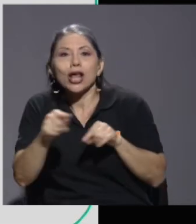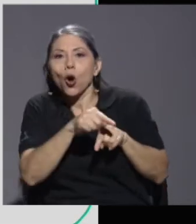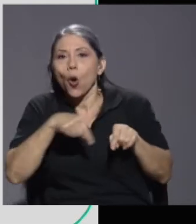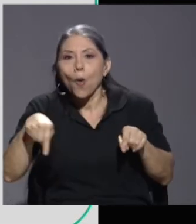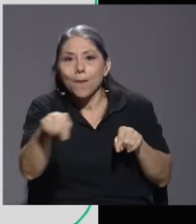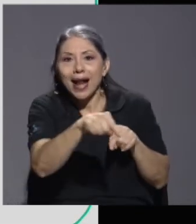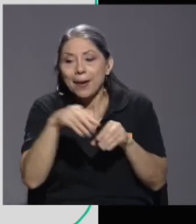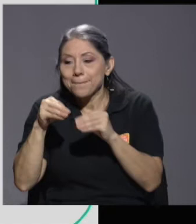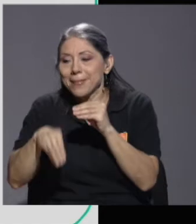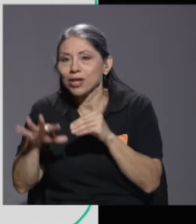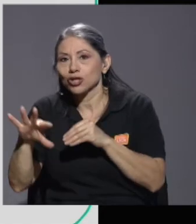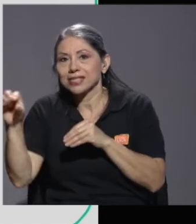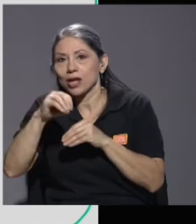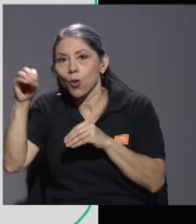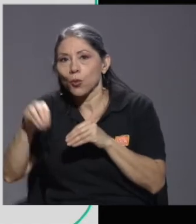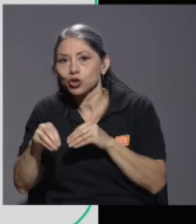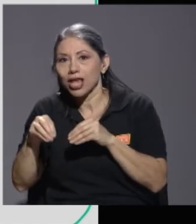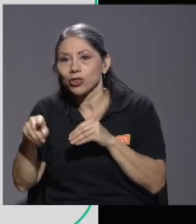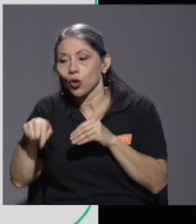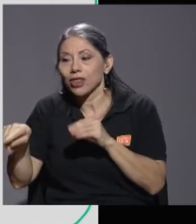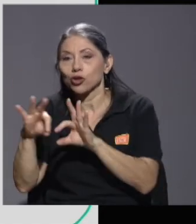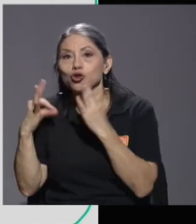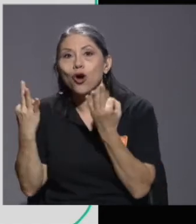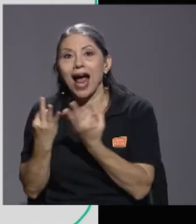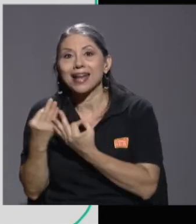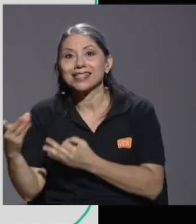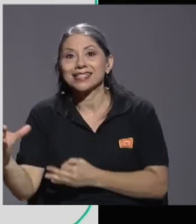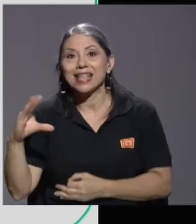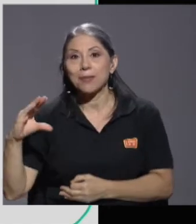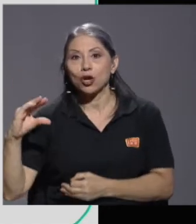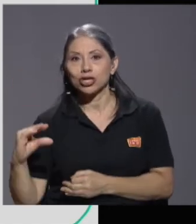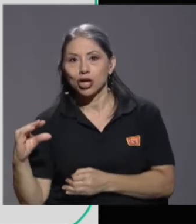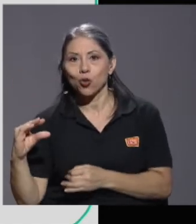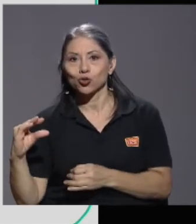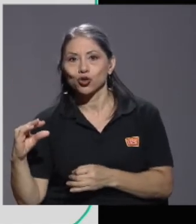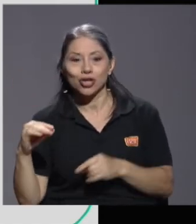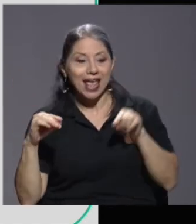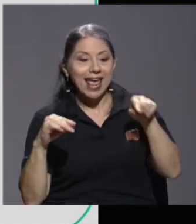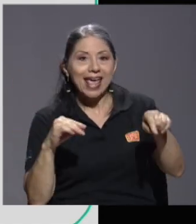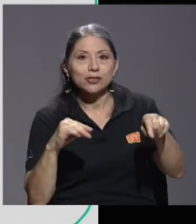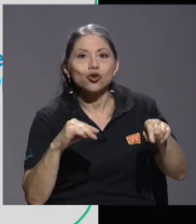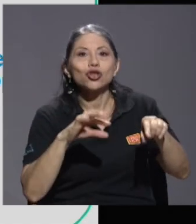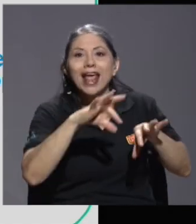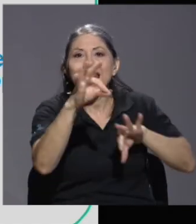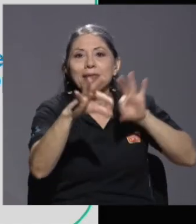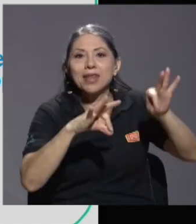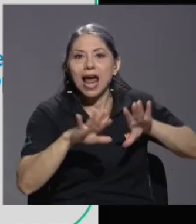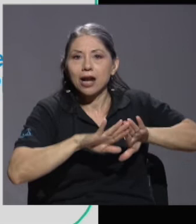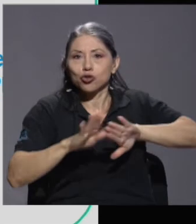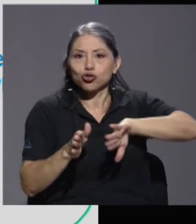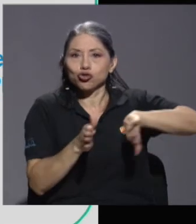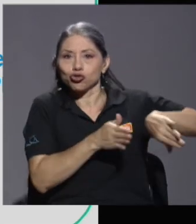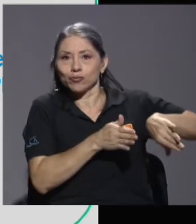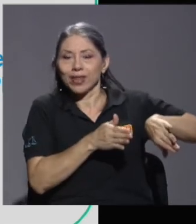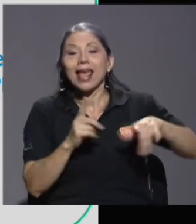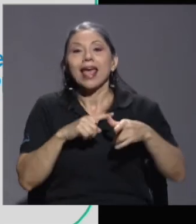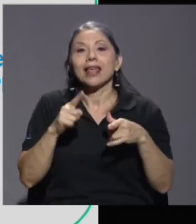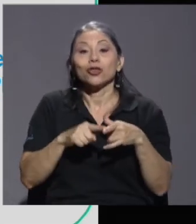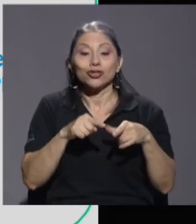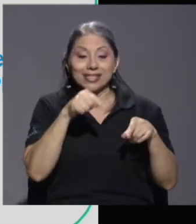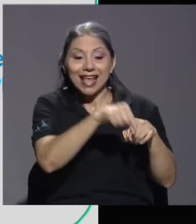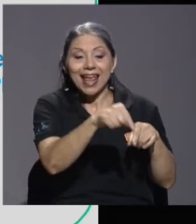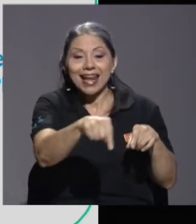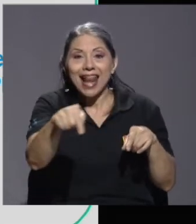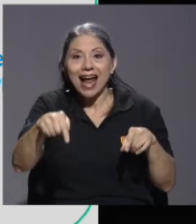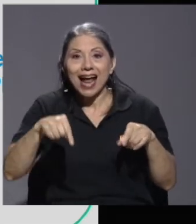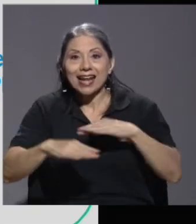del 5% de los hogares de menores recursos. Los tres primeros deciles específicamente. Después tenemos incluir dentro de la